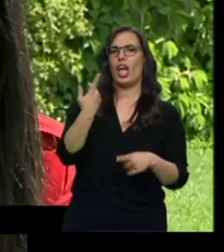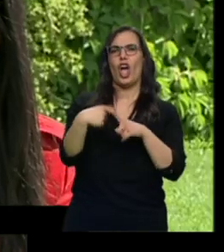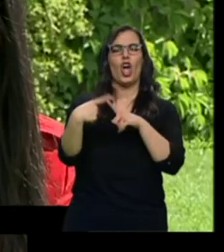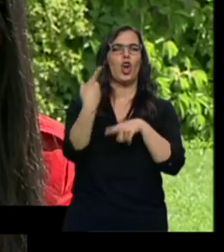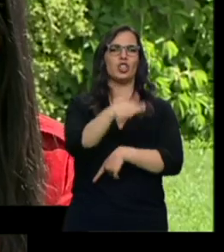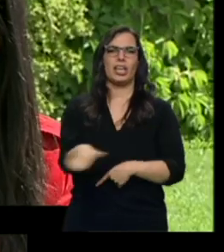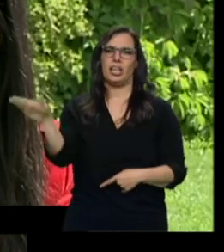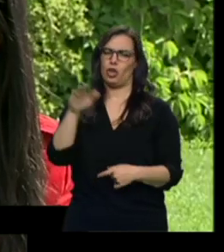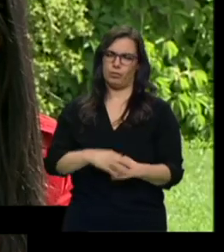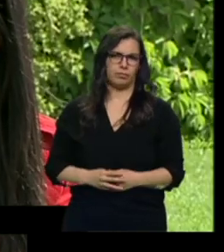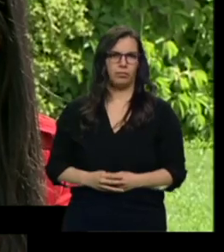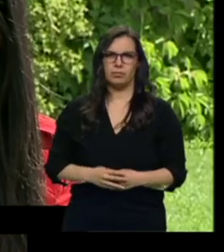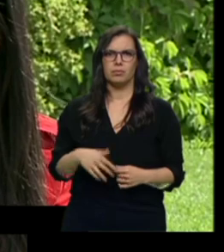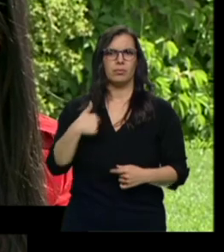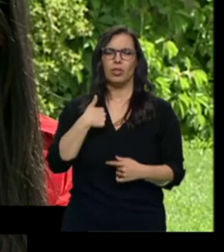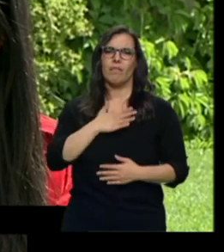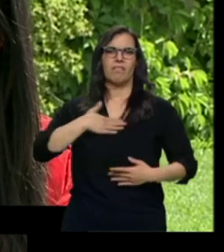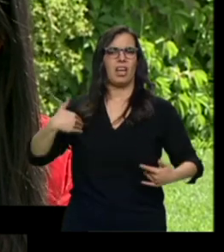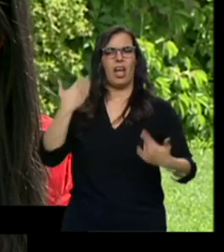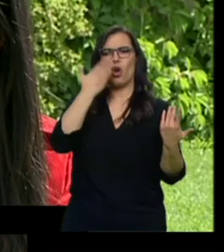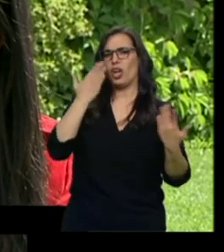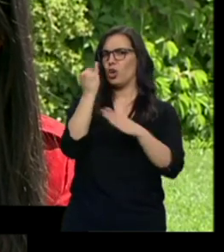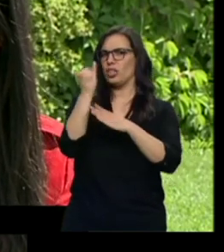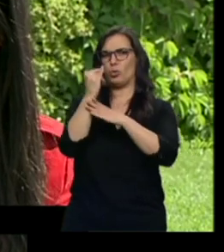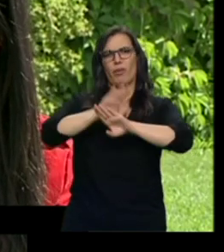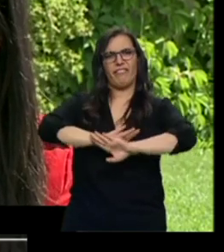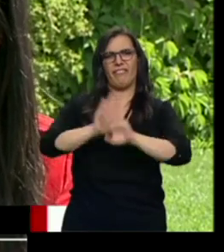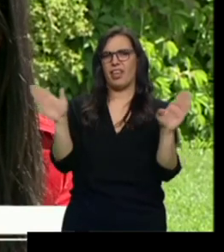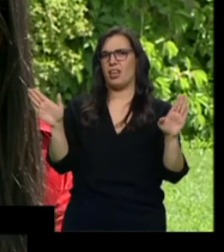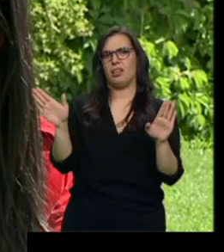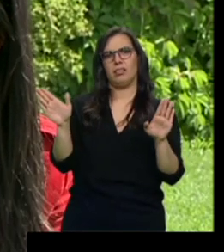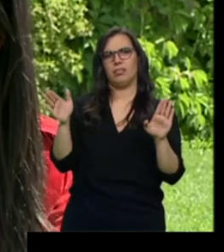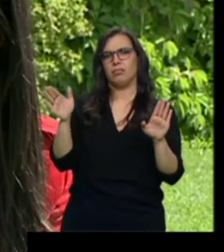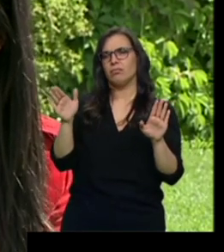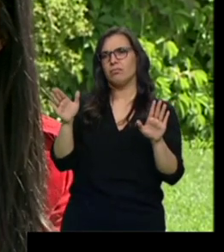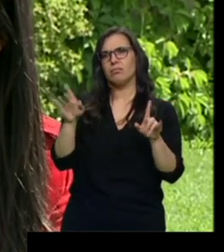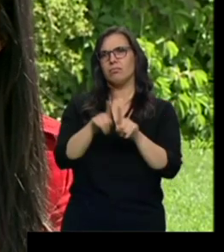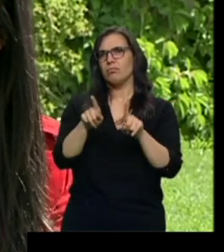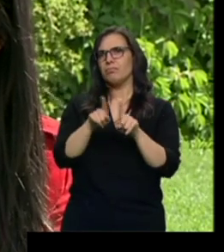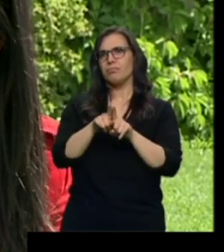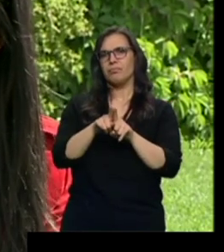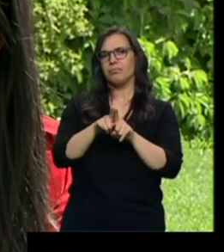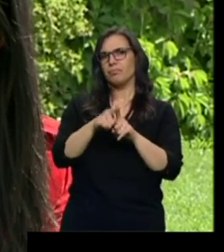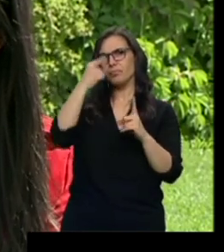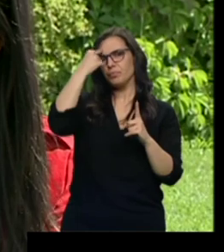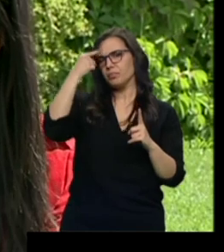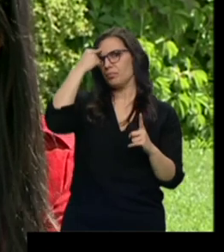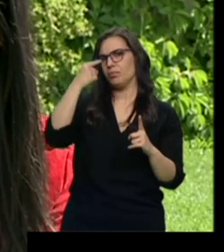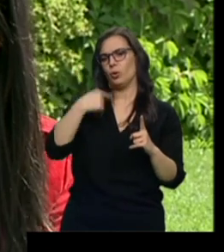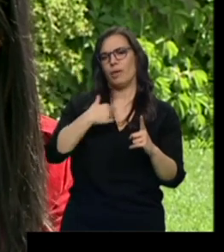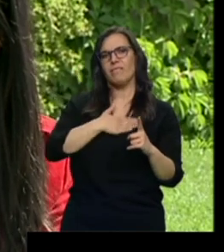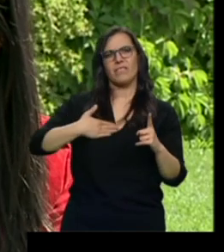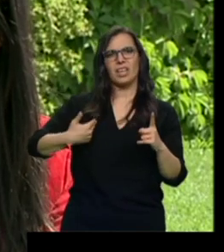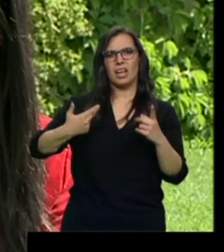Quiero dejar ir al colegio y al instituto y ya pues estar como libre, por decirlo así. Y yo sí que me quería irme,